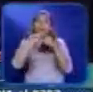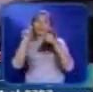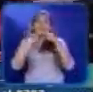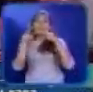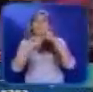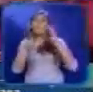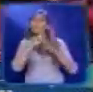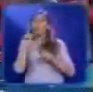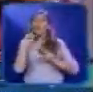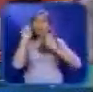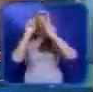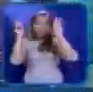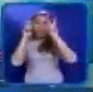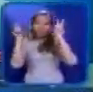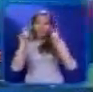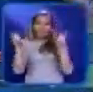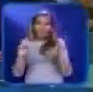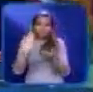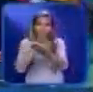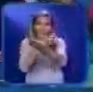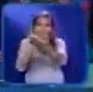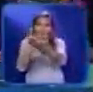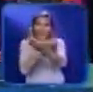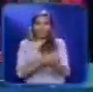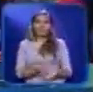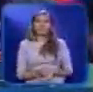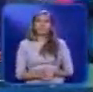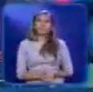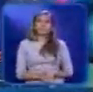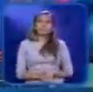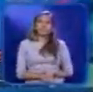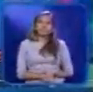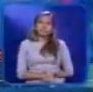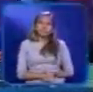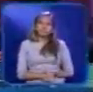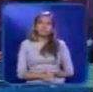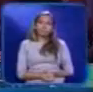Abusadora, Pegao, Ahora es Permíteme y Sexy Movimiento